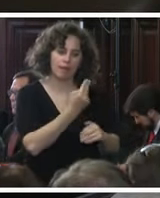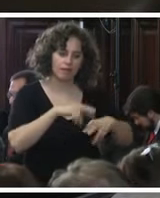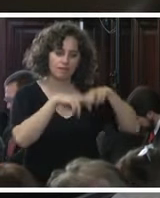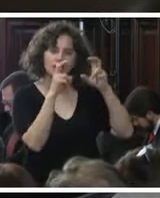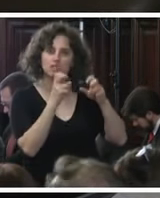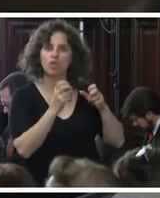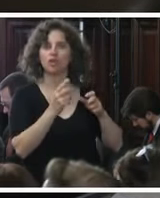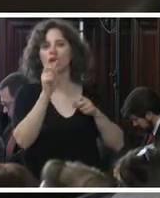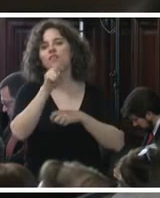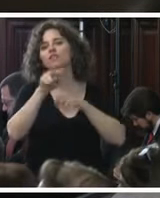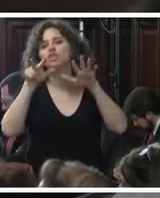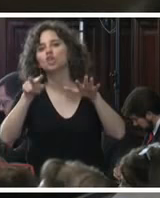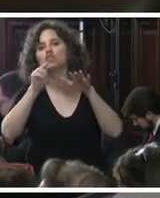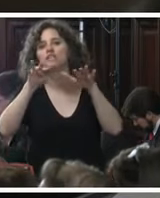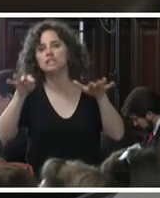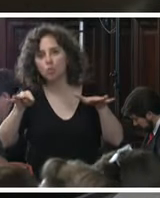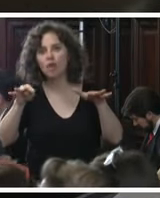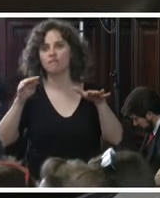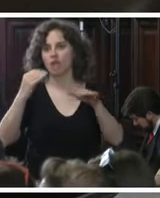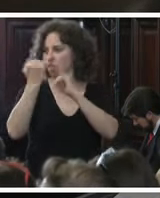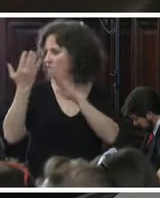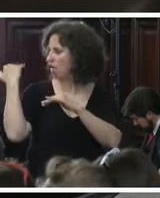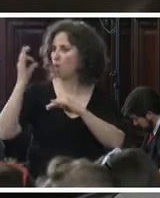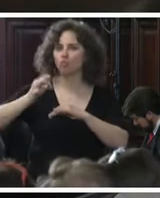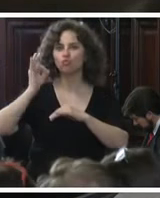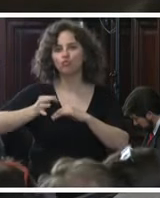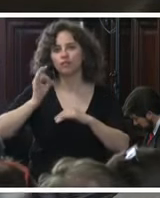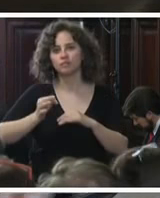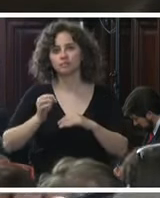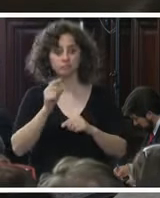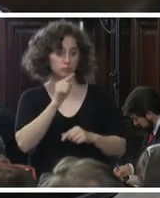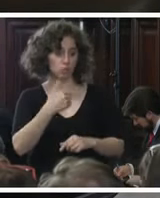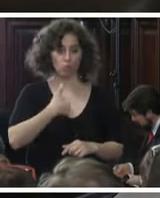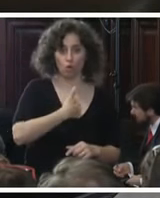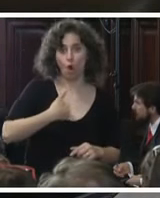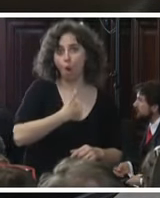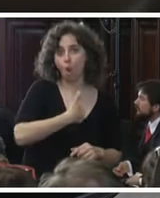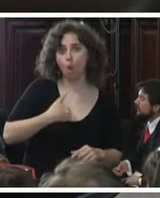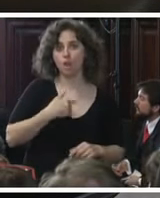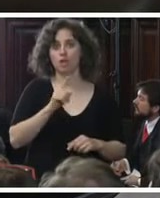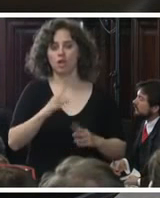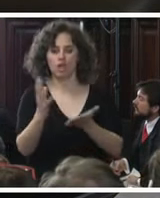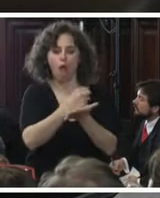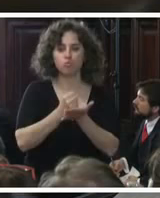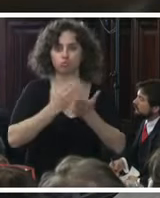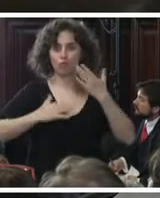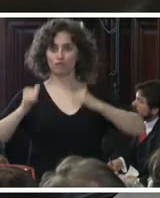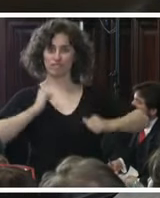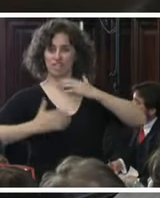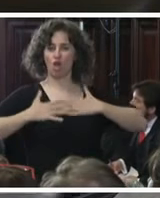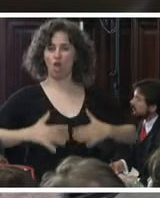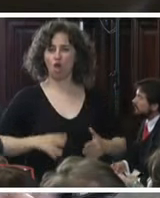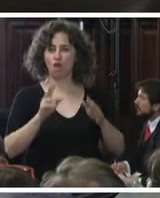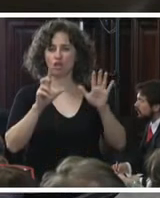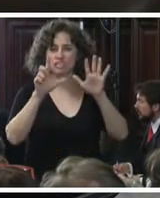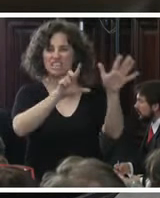el día 28 y 29 después de octubre su papel y el papel de otros en los abusos físicos que sufrieron 77